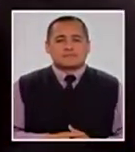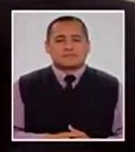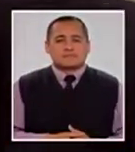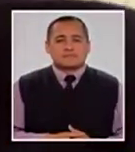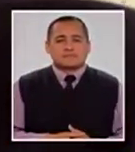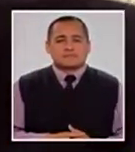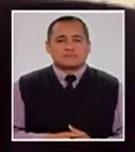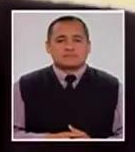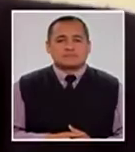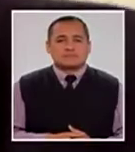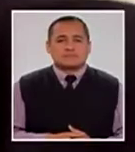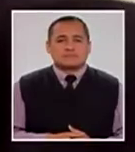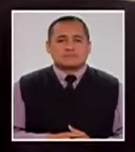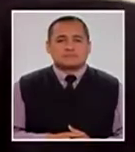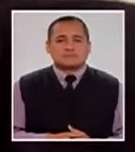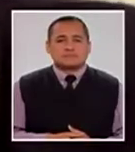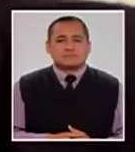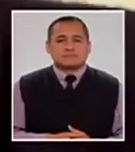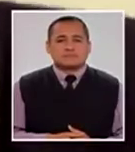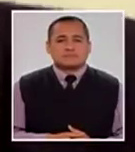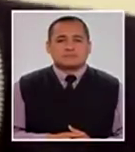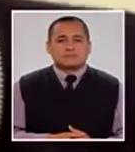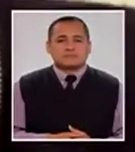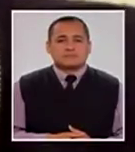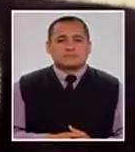amor de esa mujer